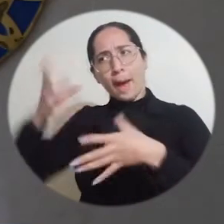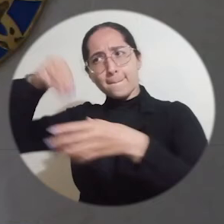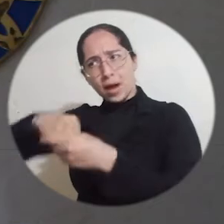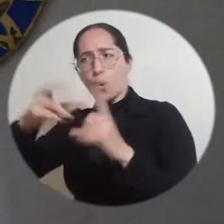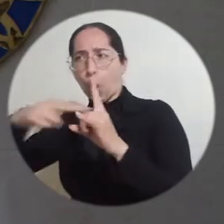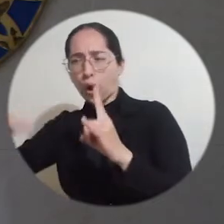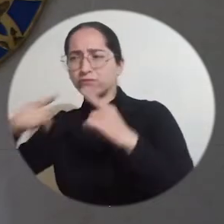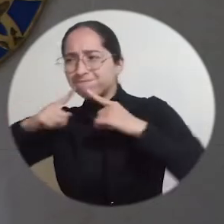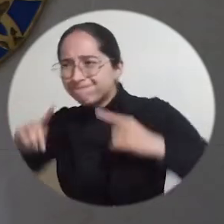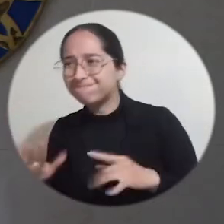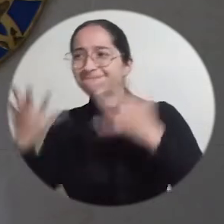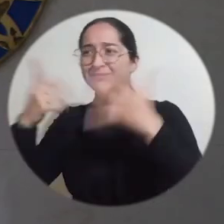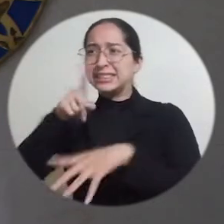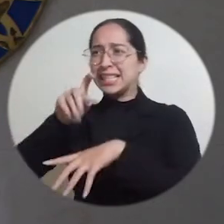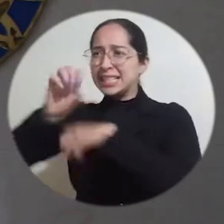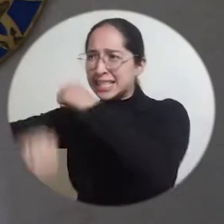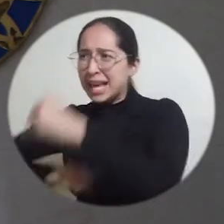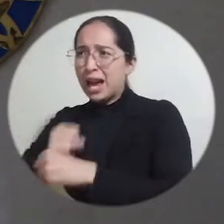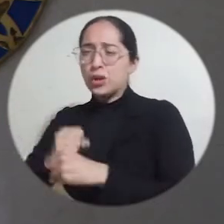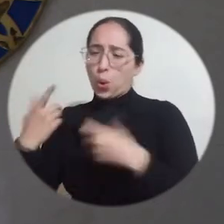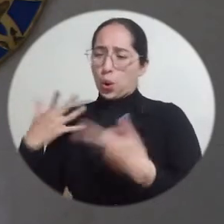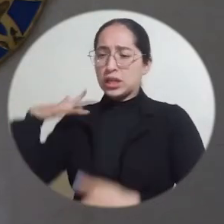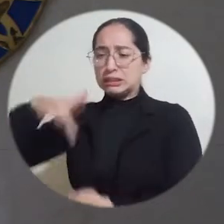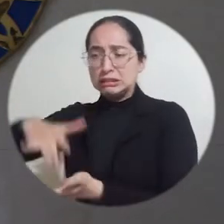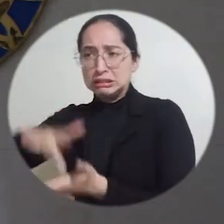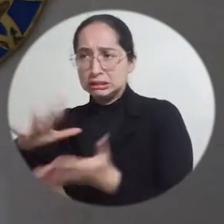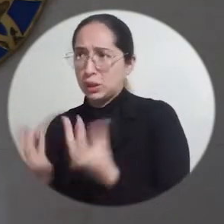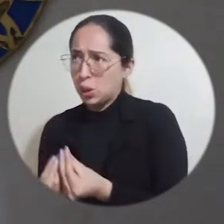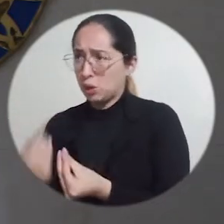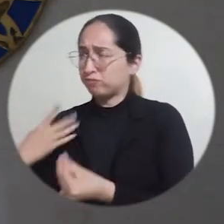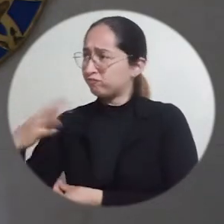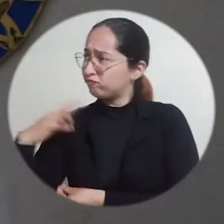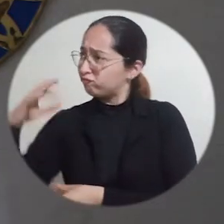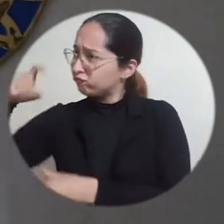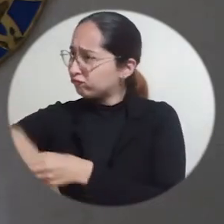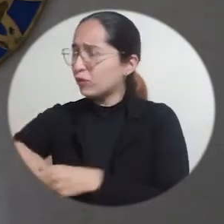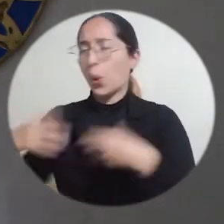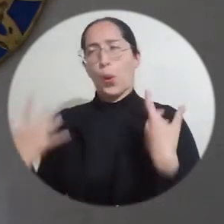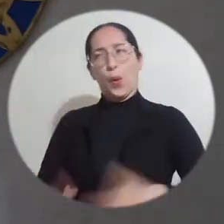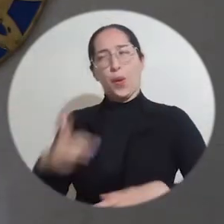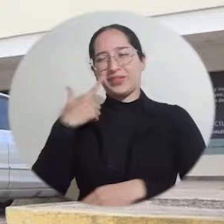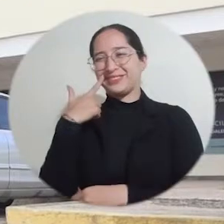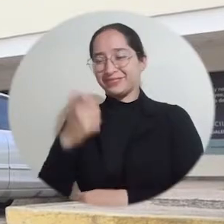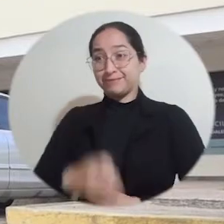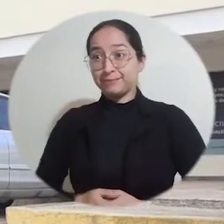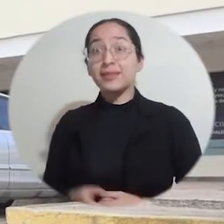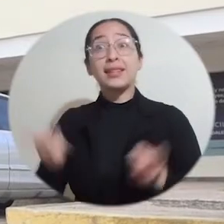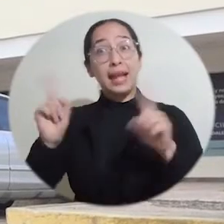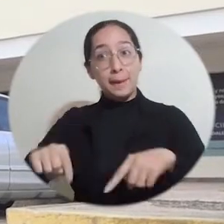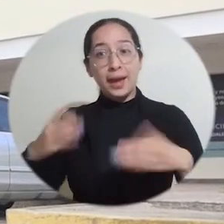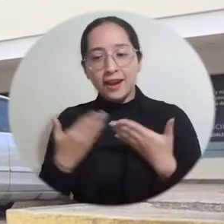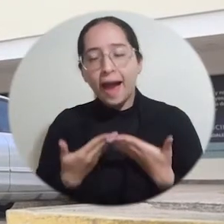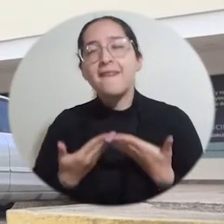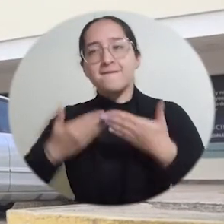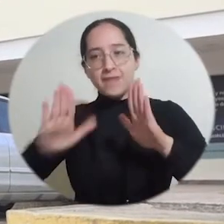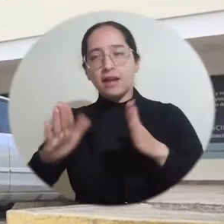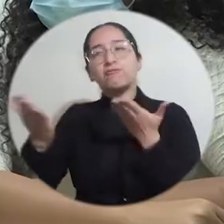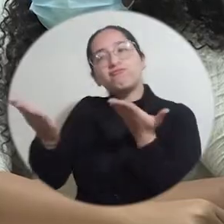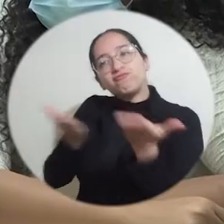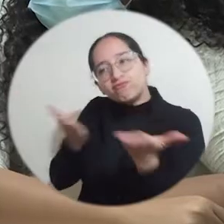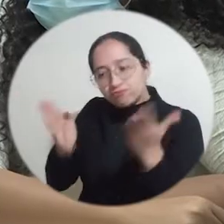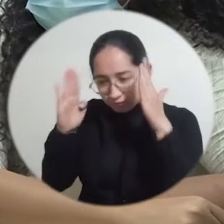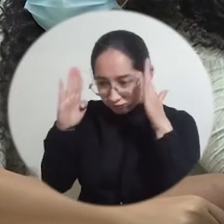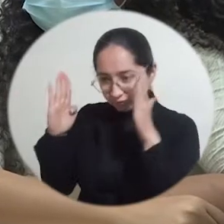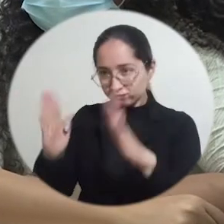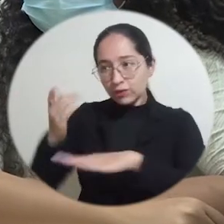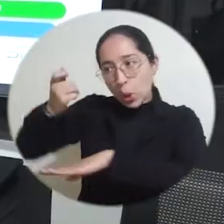y hacer parte de este gran equipo de manera presencial es muy satisfactorio. En el marco del evento se